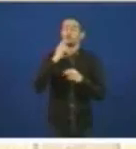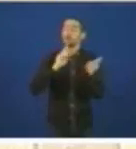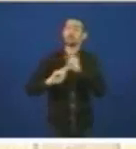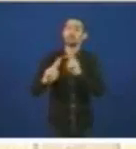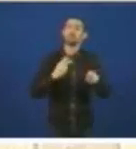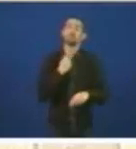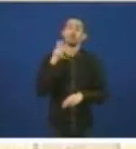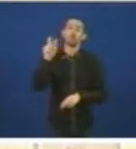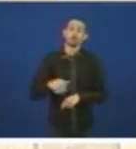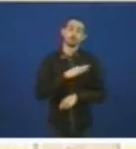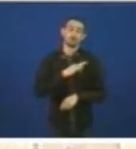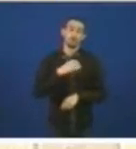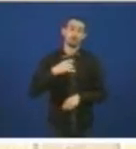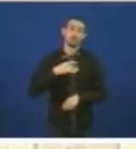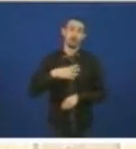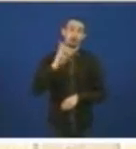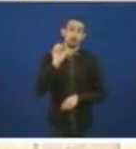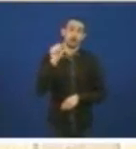A palabra, o señor Branco Parga.